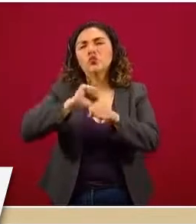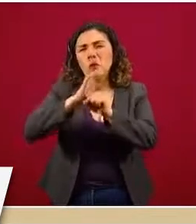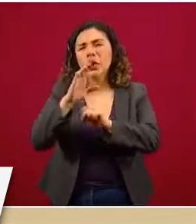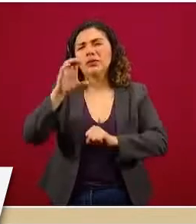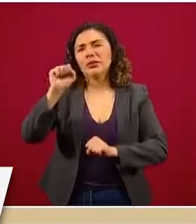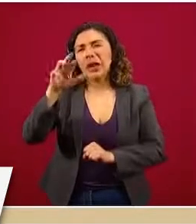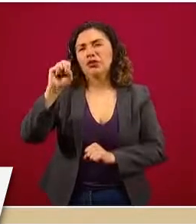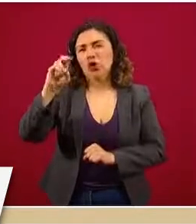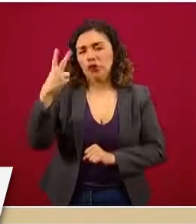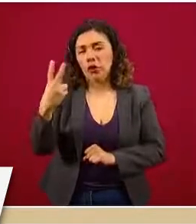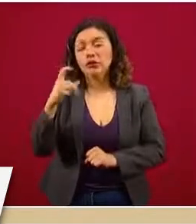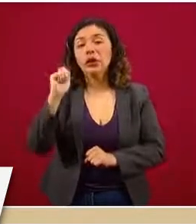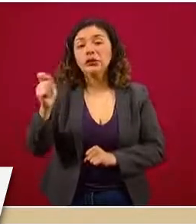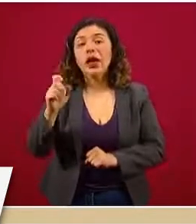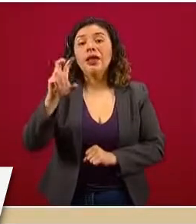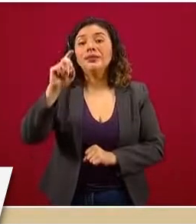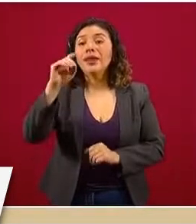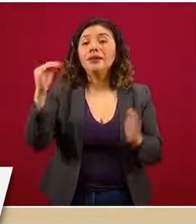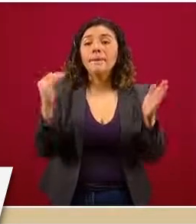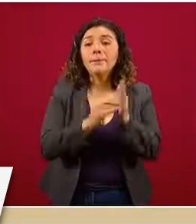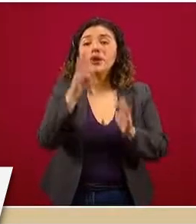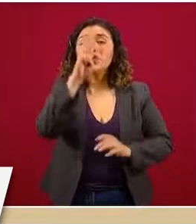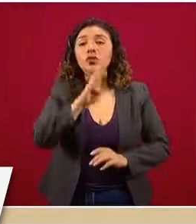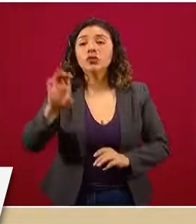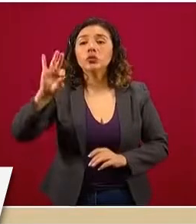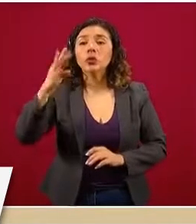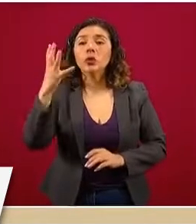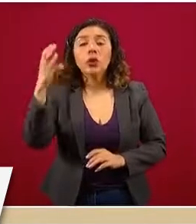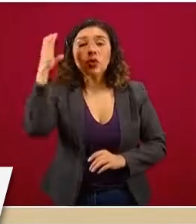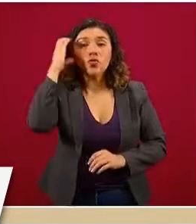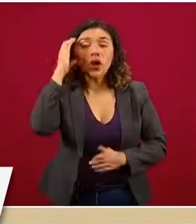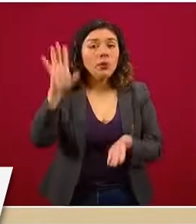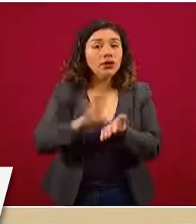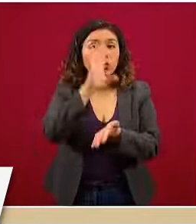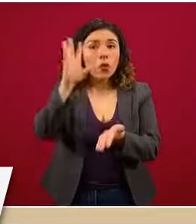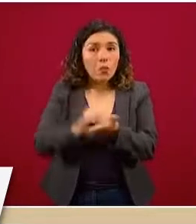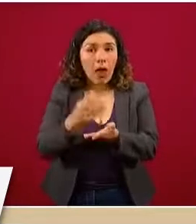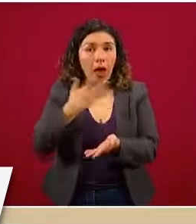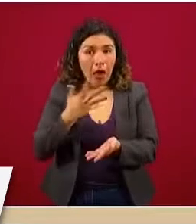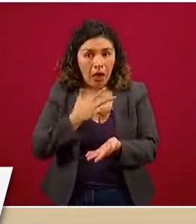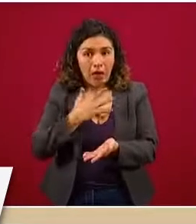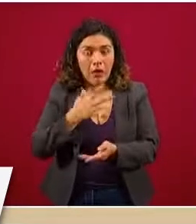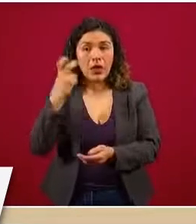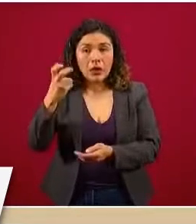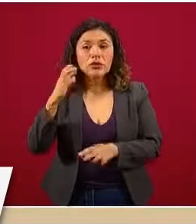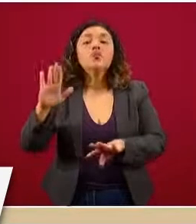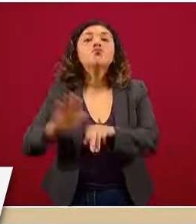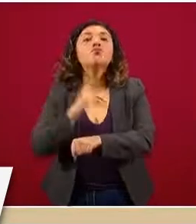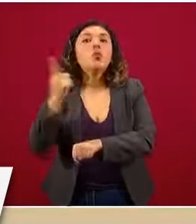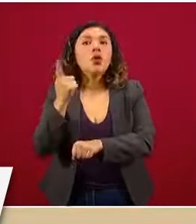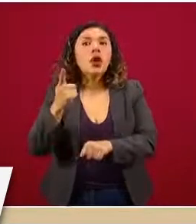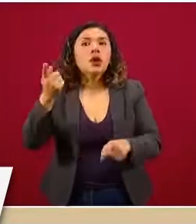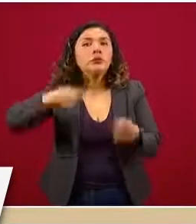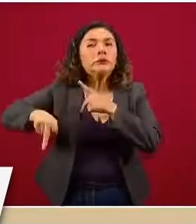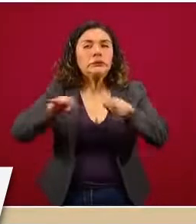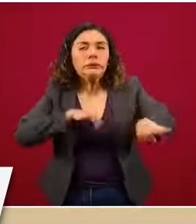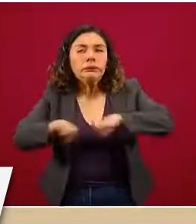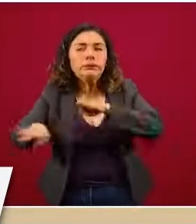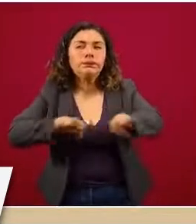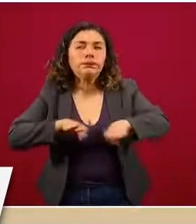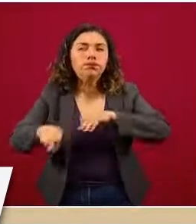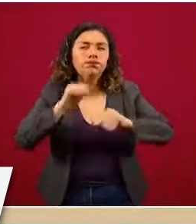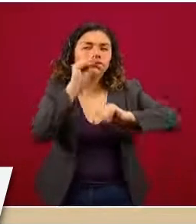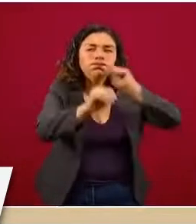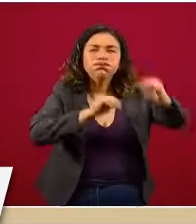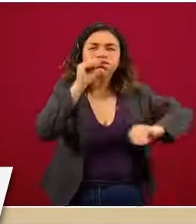-19. Son 30 mil 944 camas. Esto fue producto de la reconversión hospitalaria.